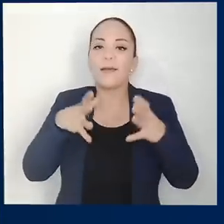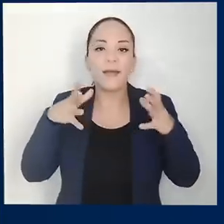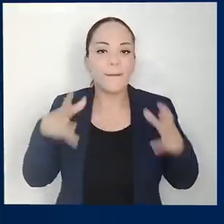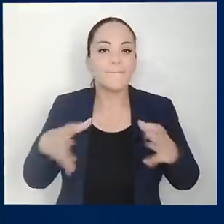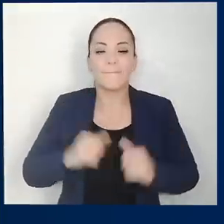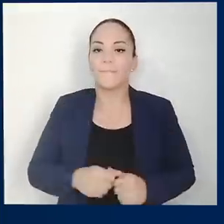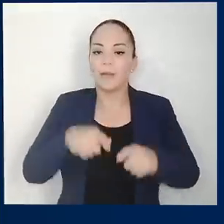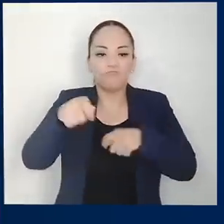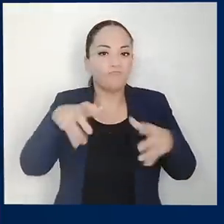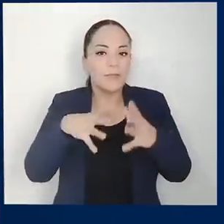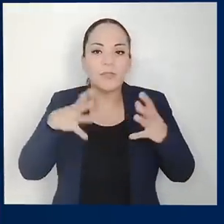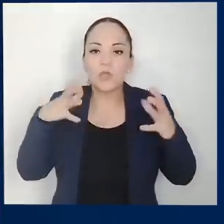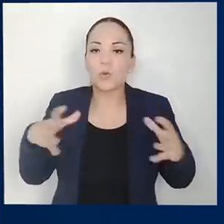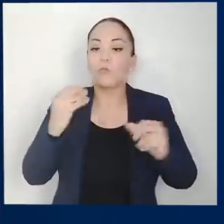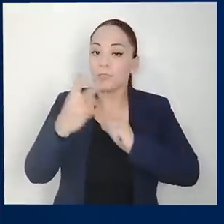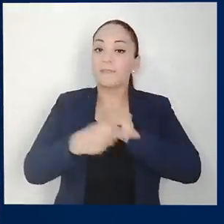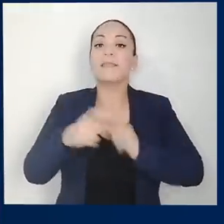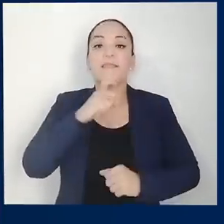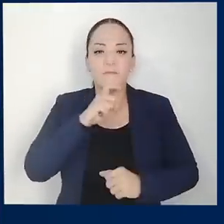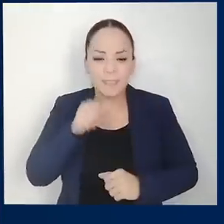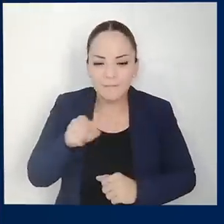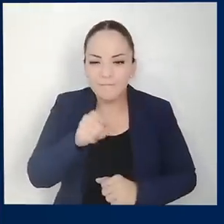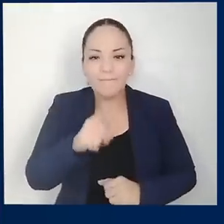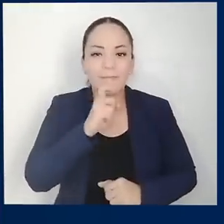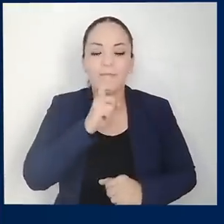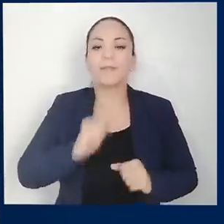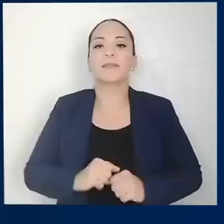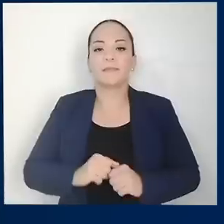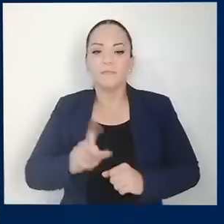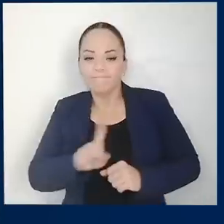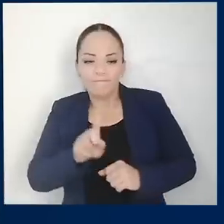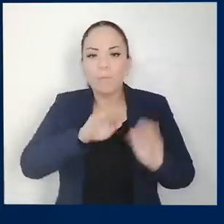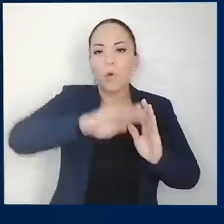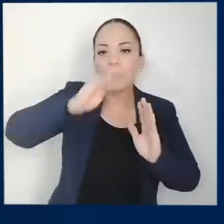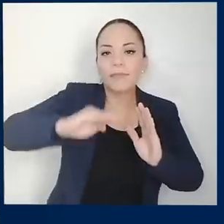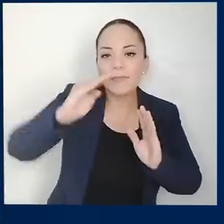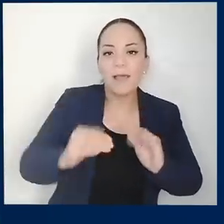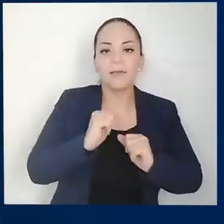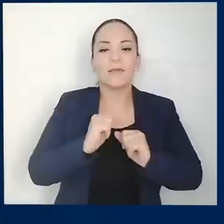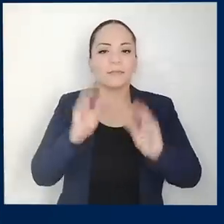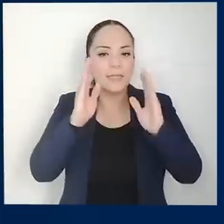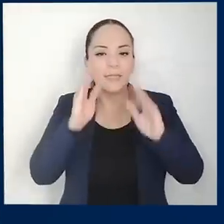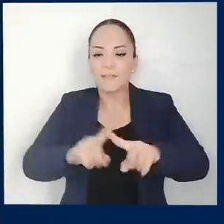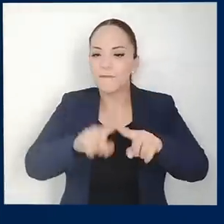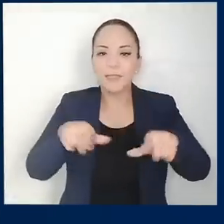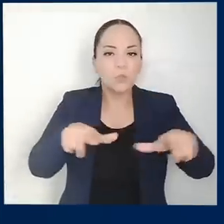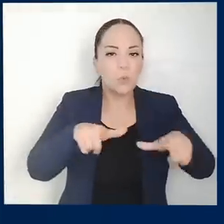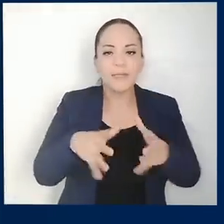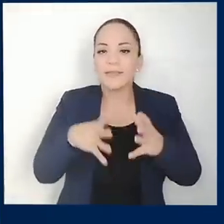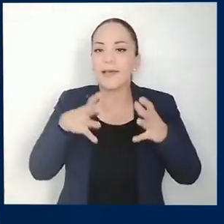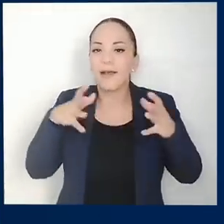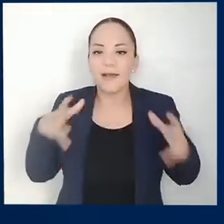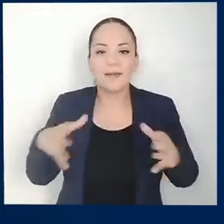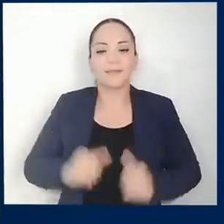extensa y, en la mayoría de las veces, de difícil acceso. Debemos desplazarnos en montaña y cubrir amplias zonas de ese territorio